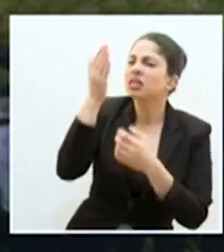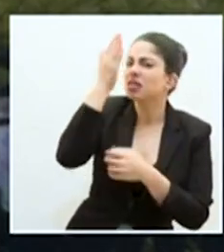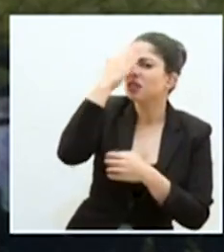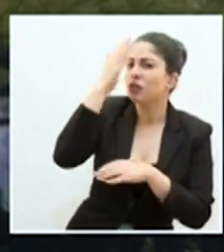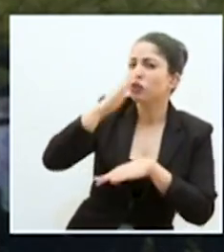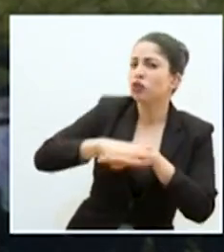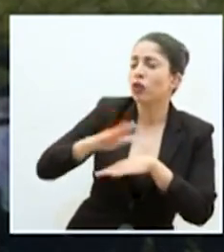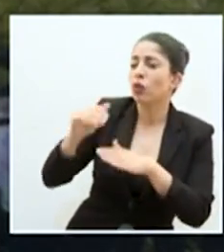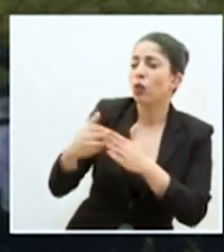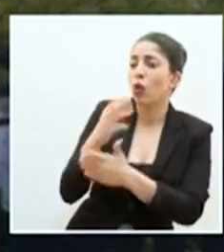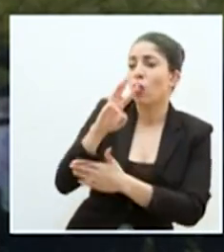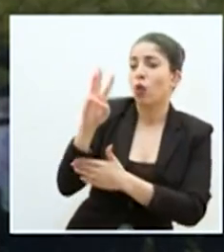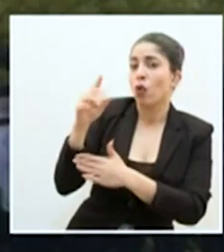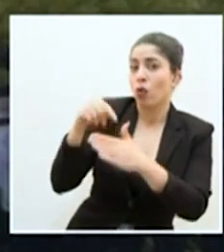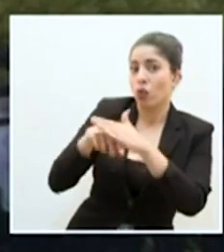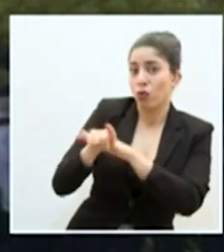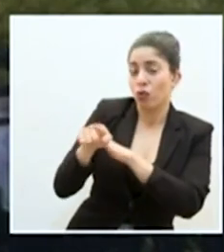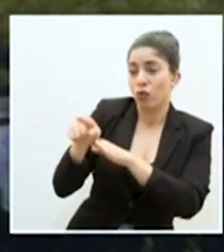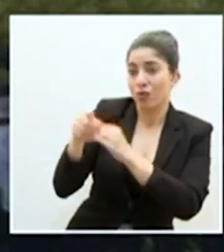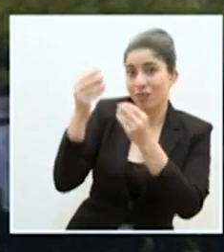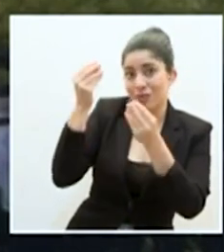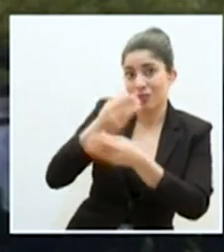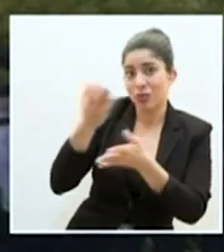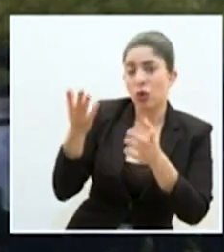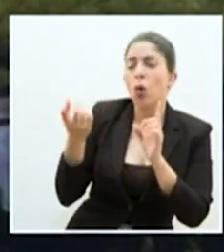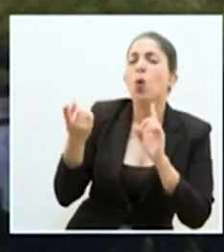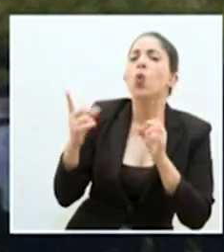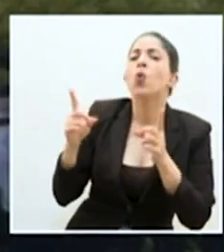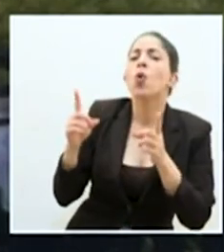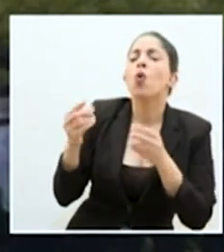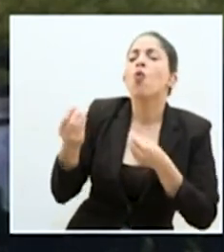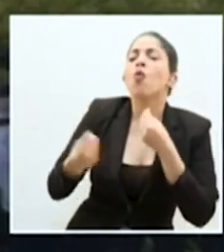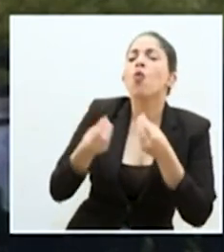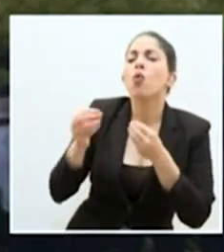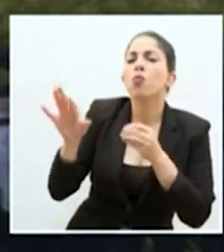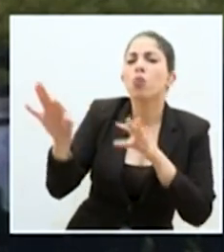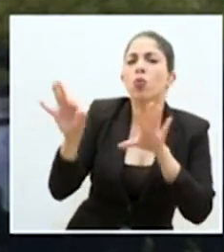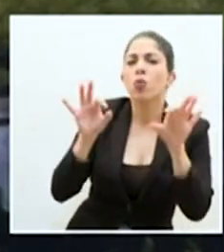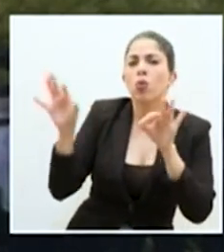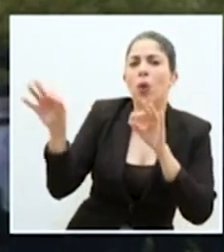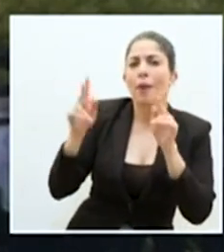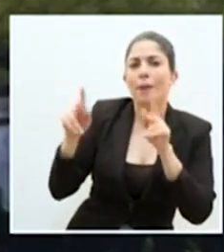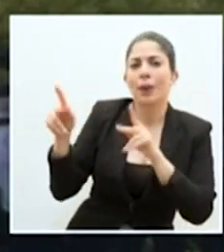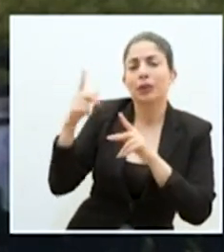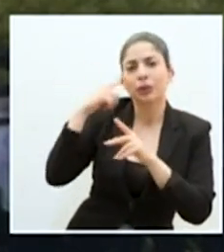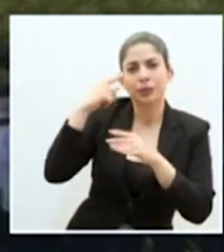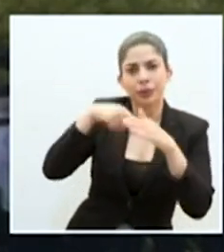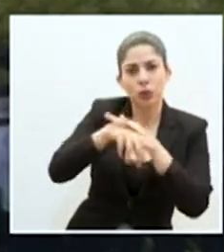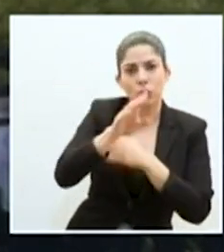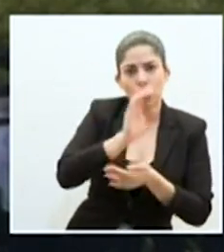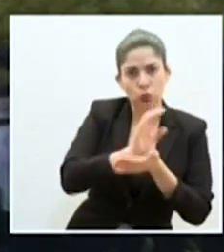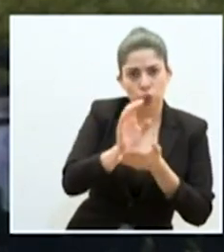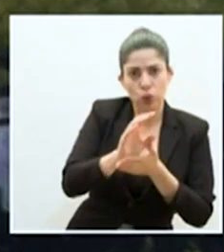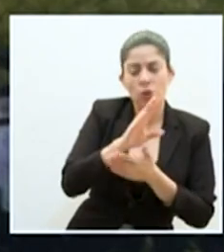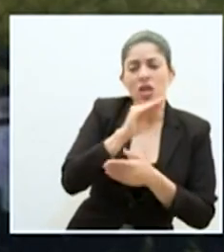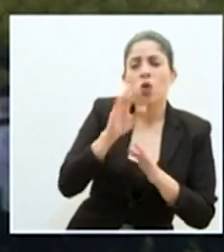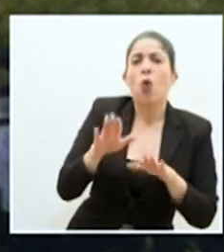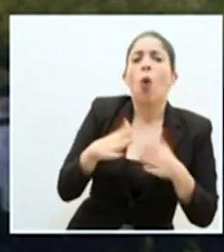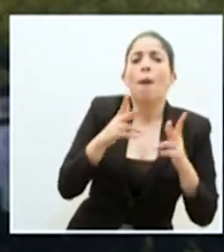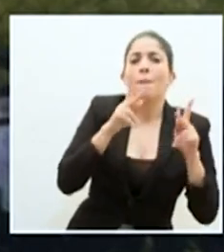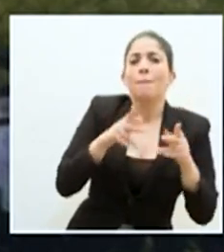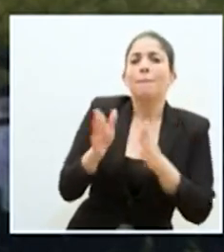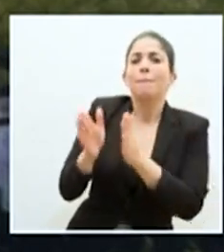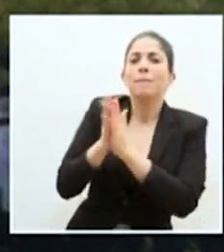esta plataforma que anuncian, cuál sería el criterio de selección para el acceso a los cursos y cómo se puede hacer esa